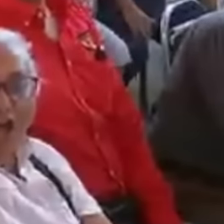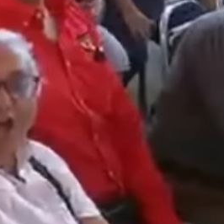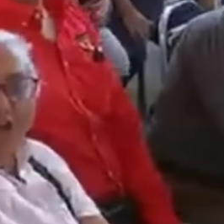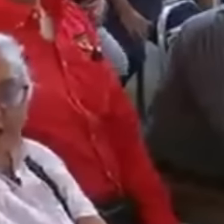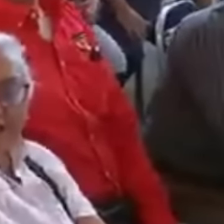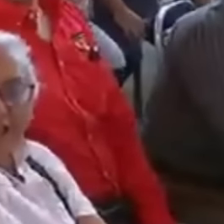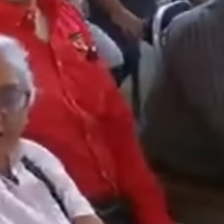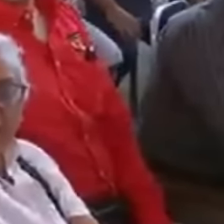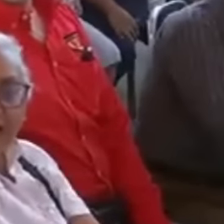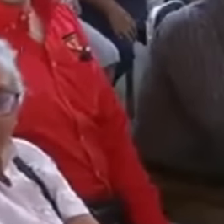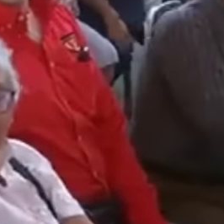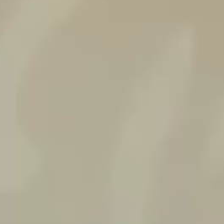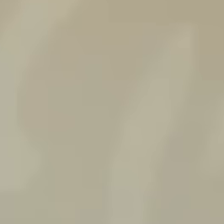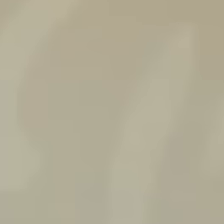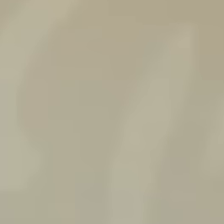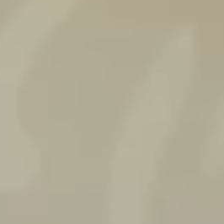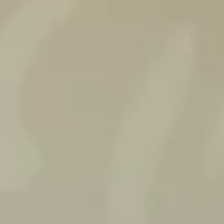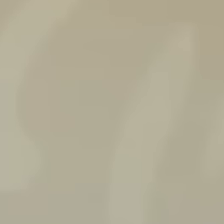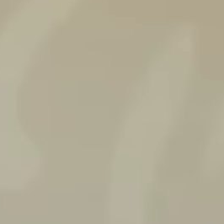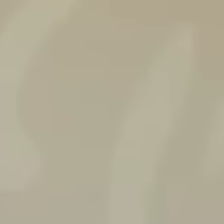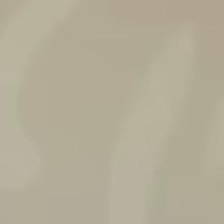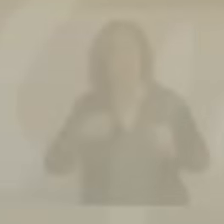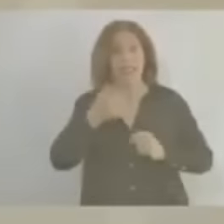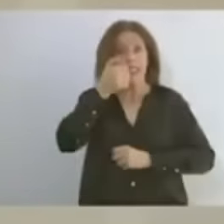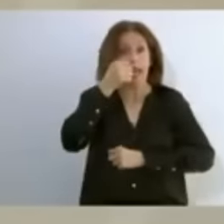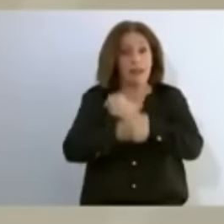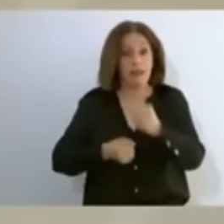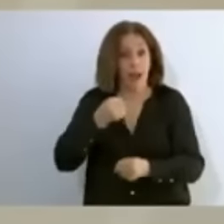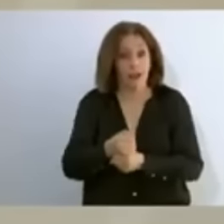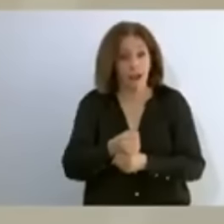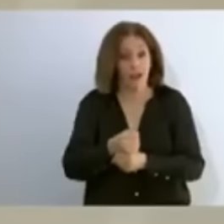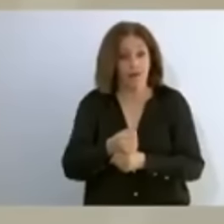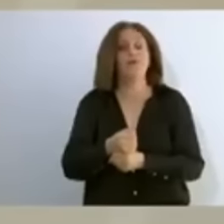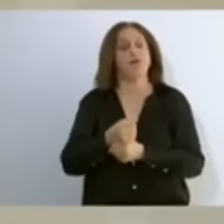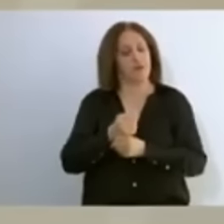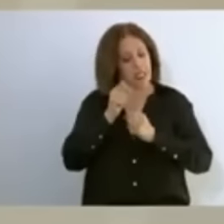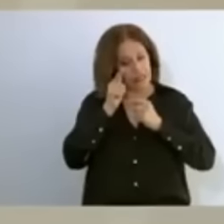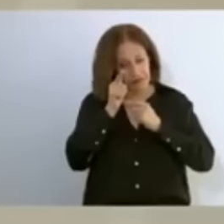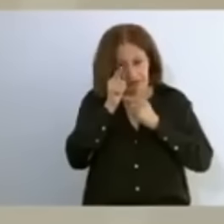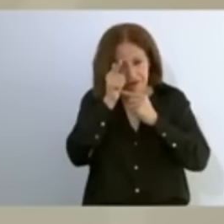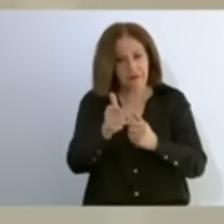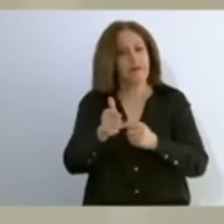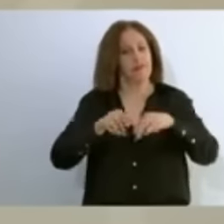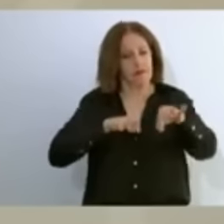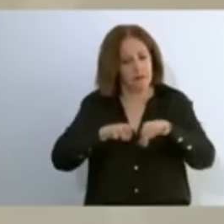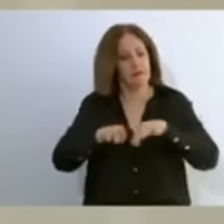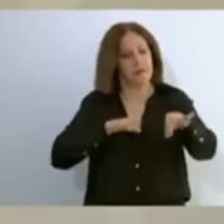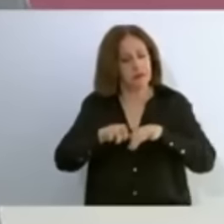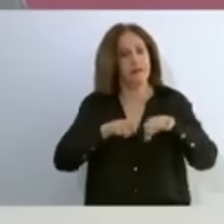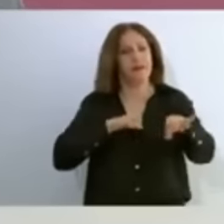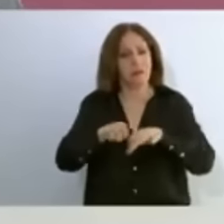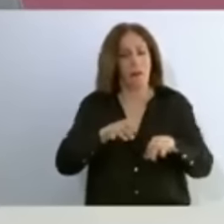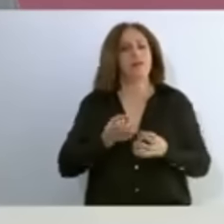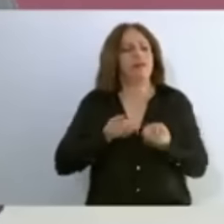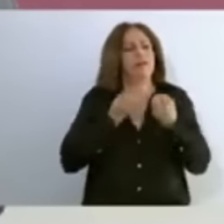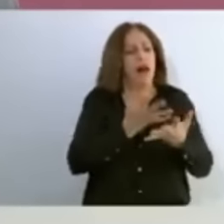Como lo hemos hecho en estos seis años, continuaremos poniendo todo nuestro empeño, compromiso, conocimiento,